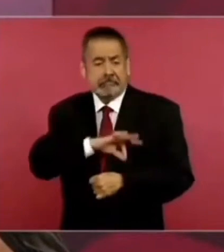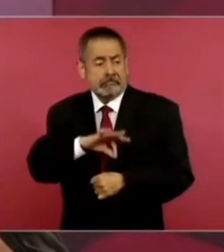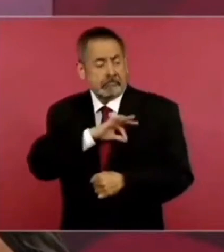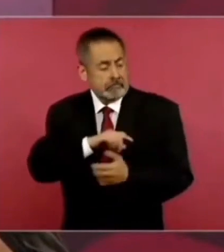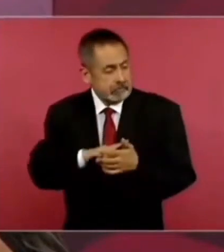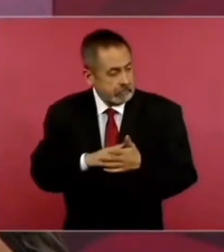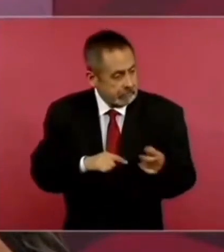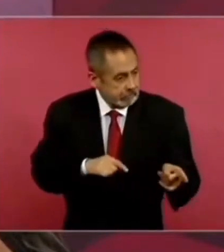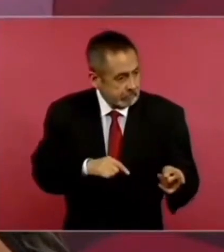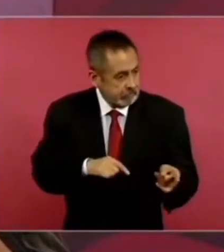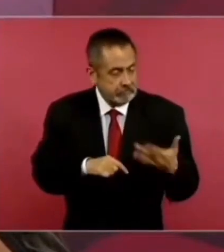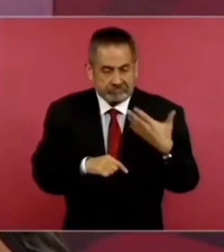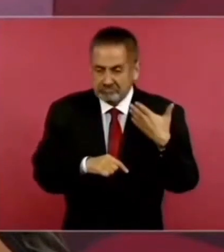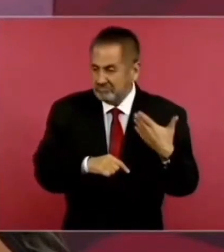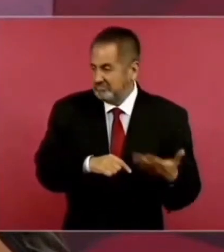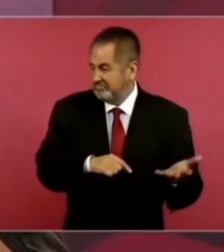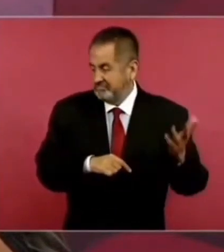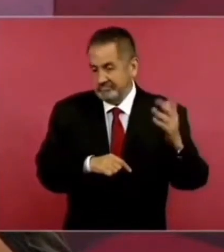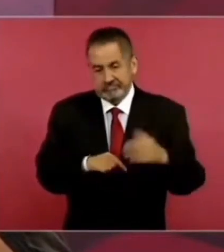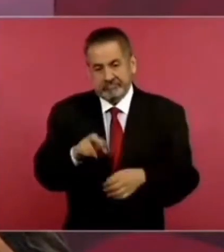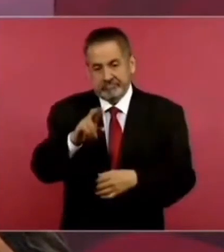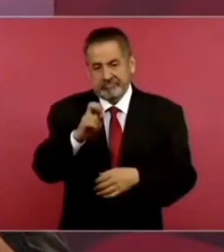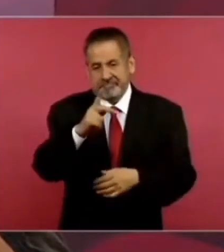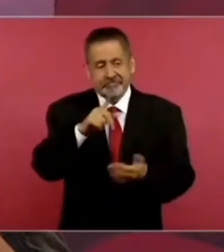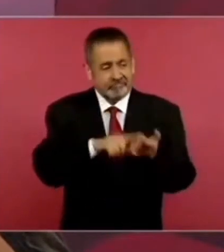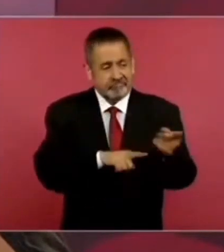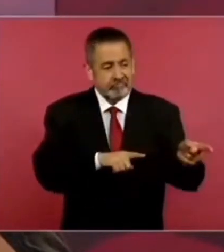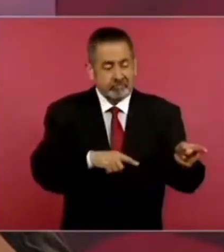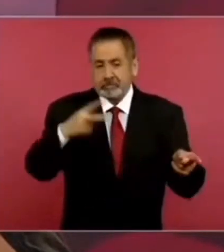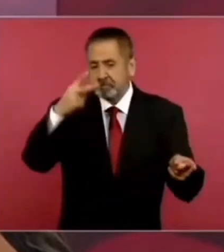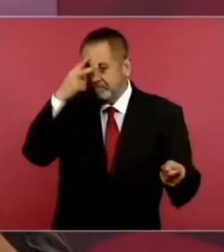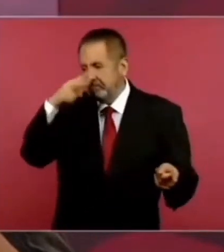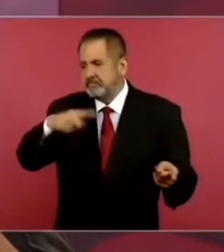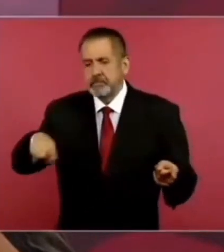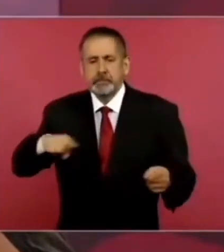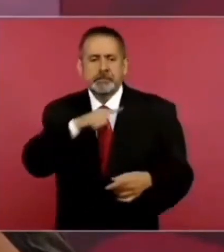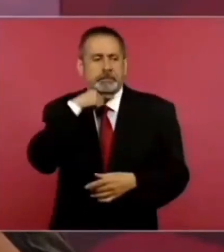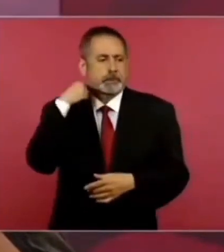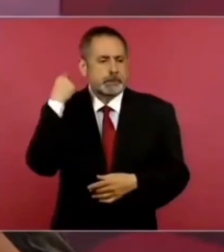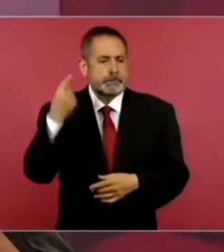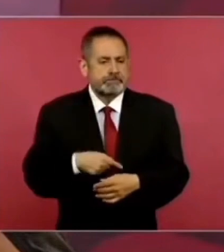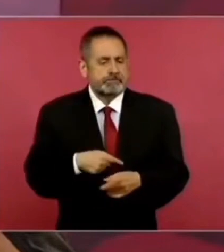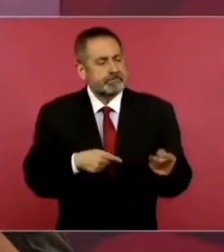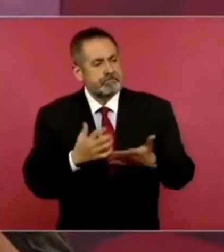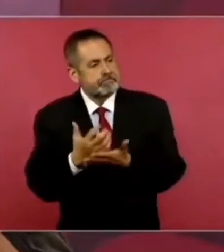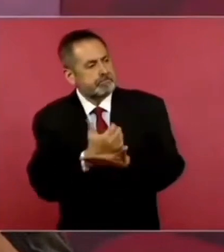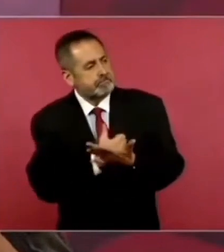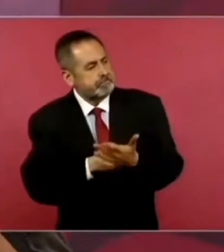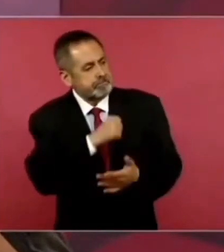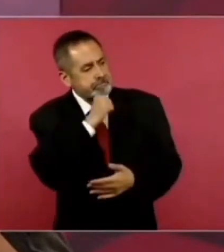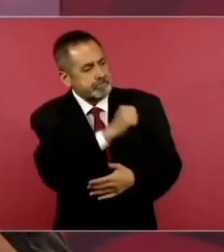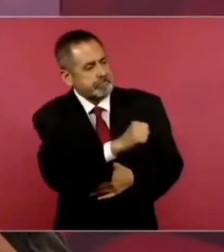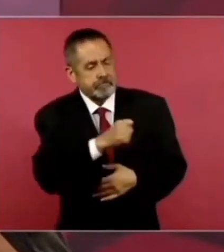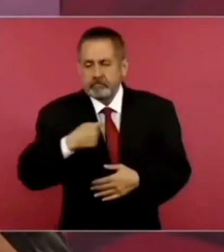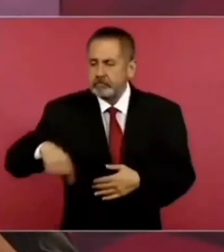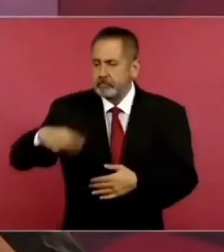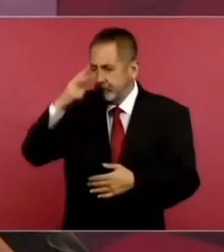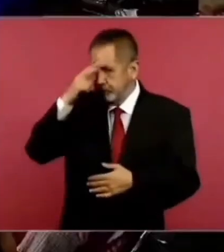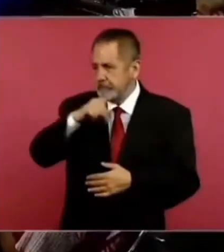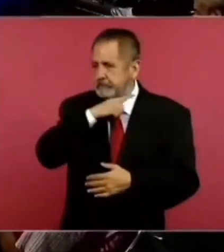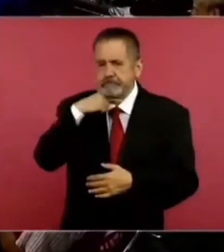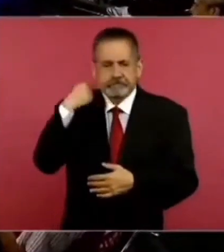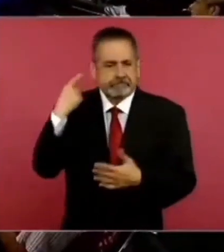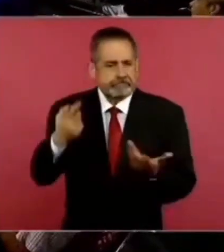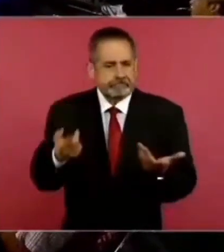Buen negocio para Repsol. Mal negocio para México. Luego les